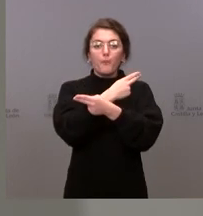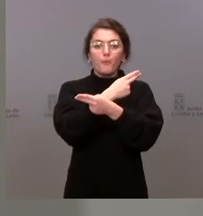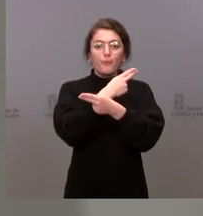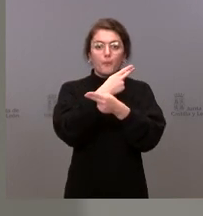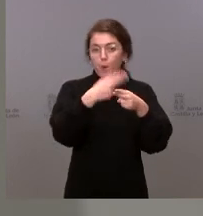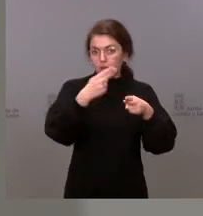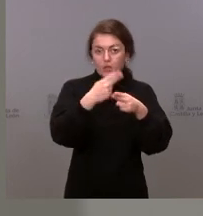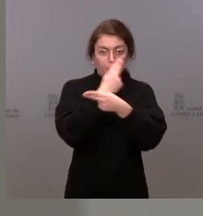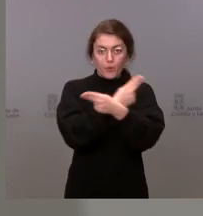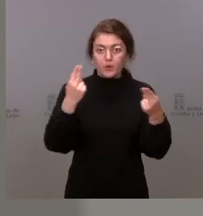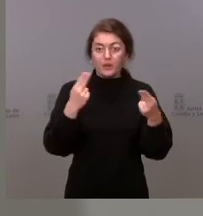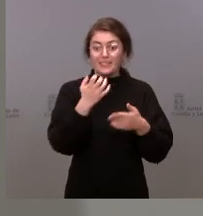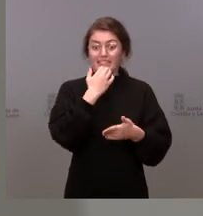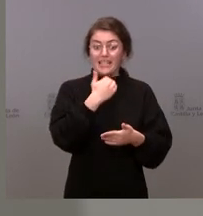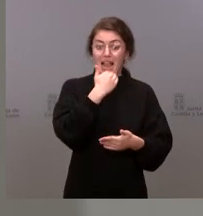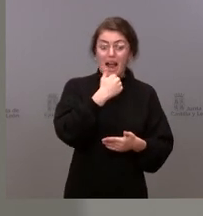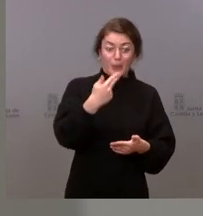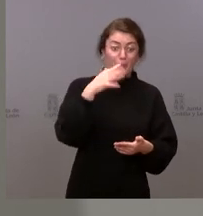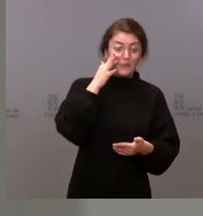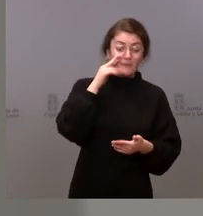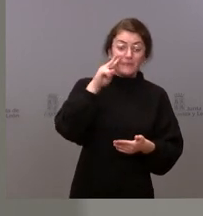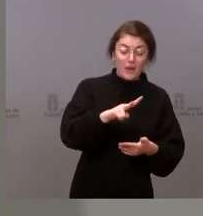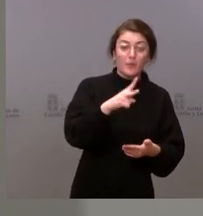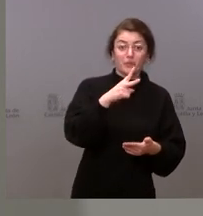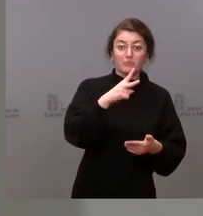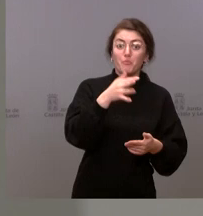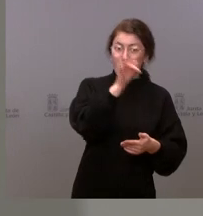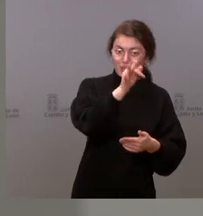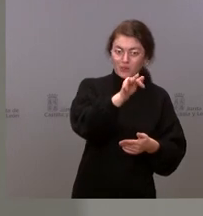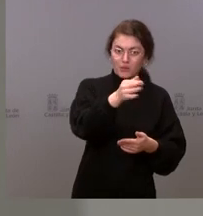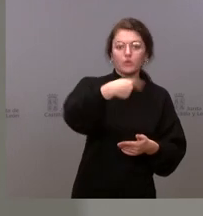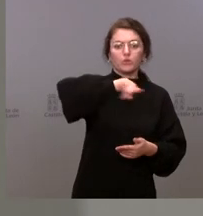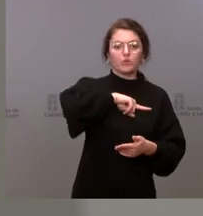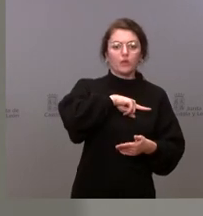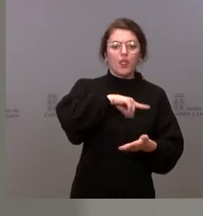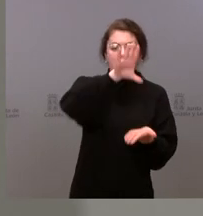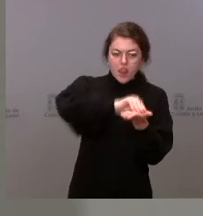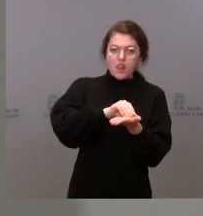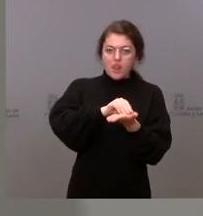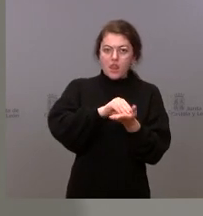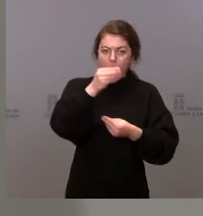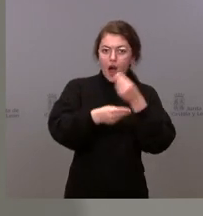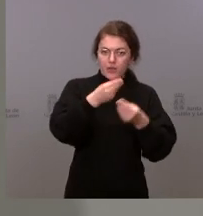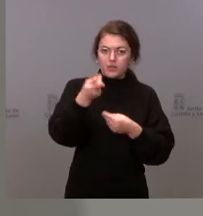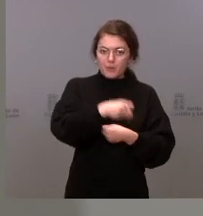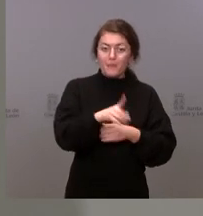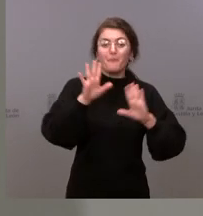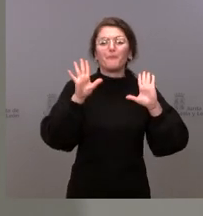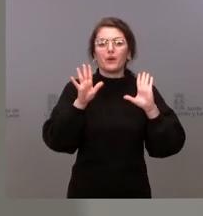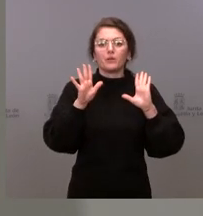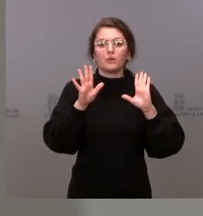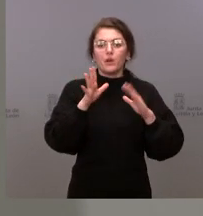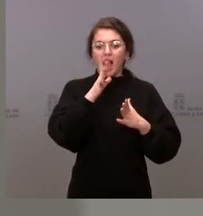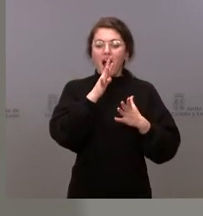en una política pública, y esta comunidad la ha visto, nosotros la adoptamos. Pero, entre tanto, nuestra intención es hacer